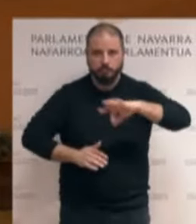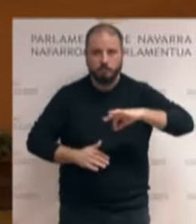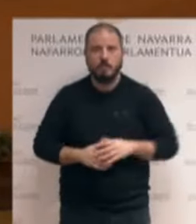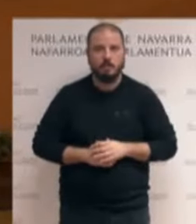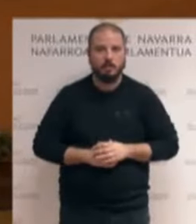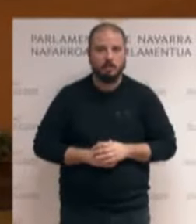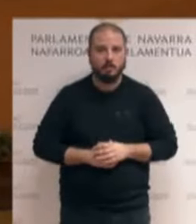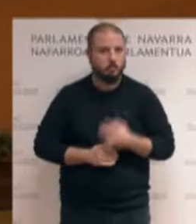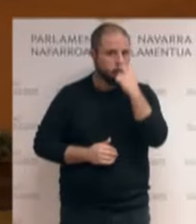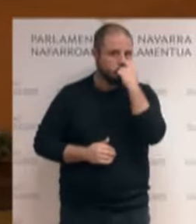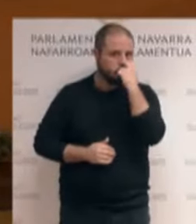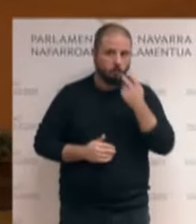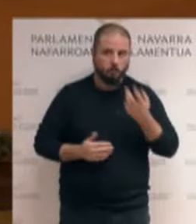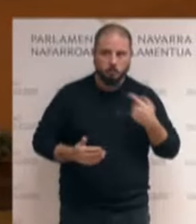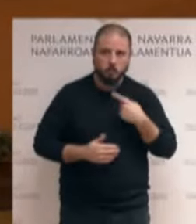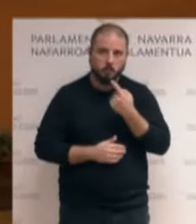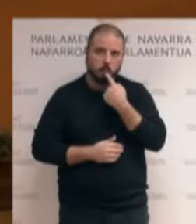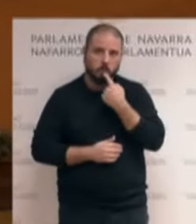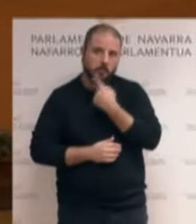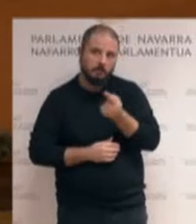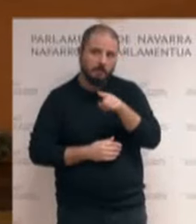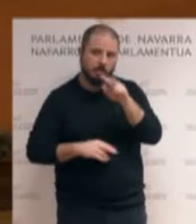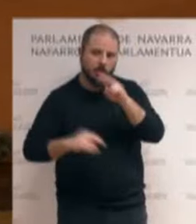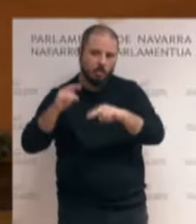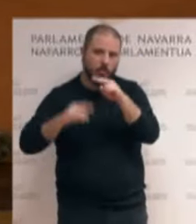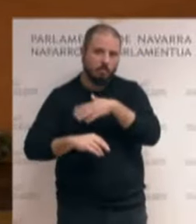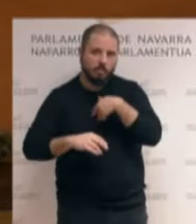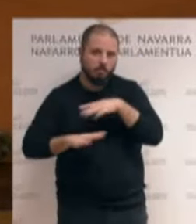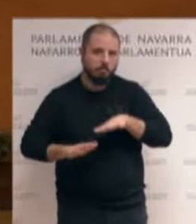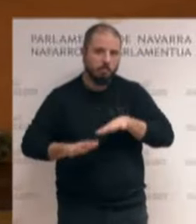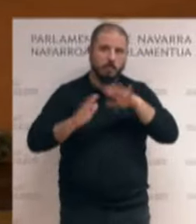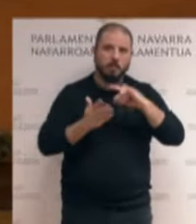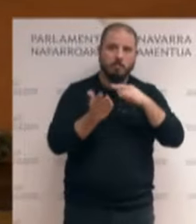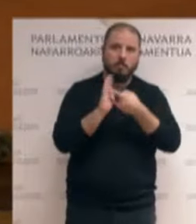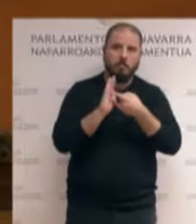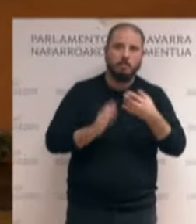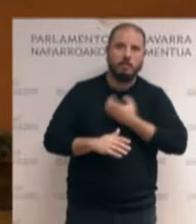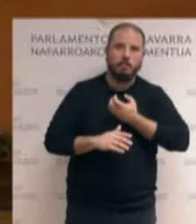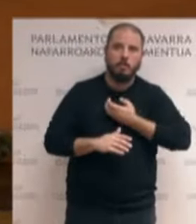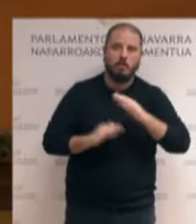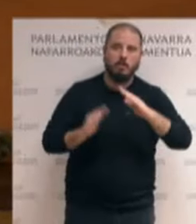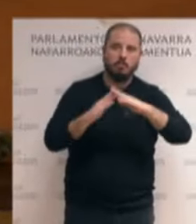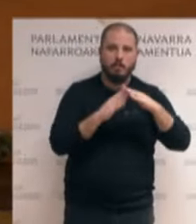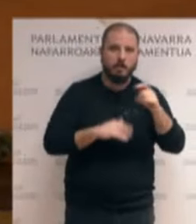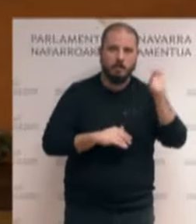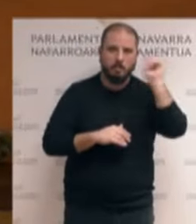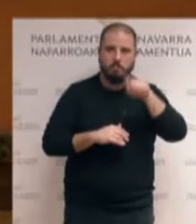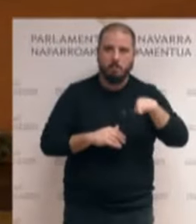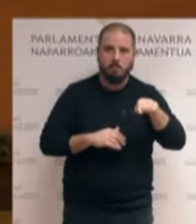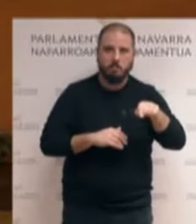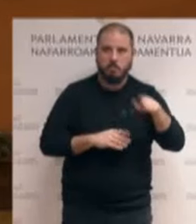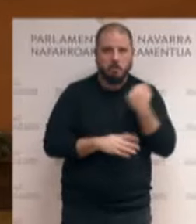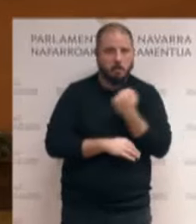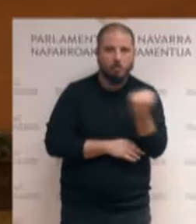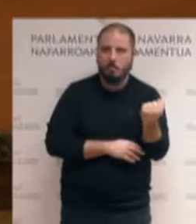curioso que se diga eso, pero a su vez no se apoya el plan municipal de vivienda de Pamplona, he mencionado antes, donde precisamente se